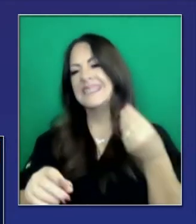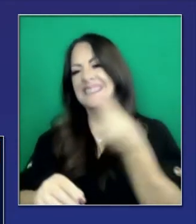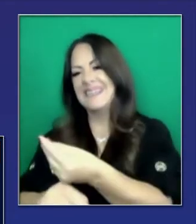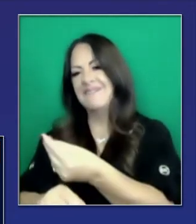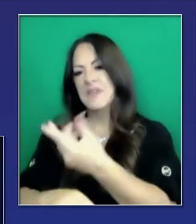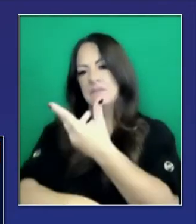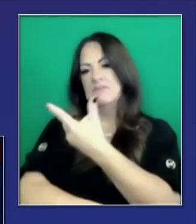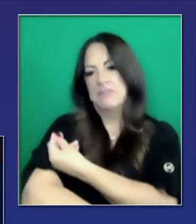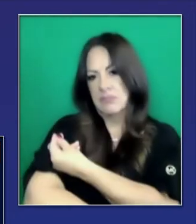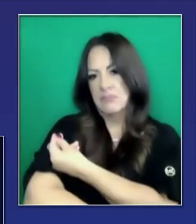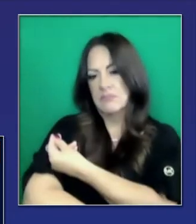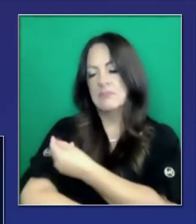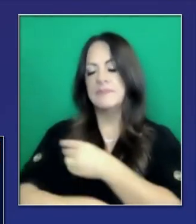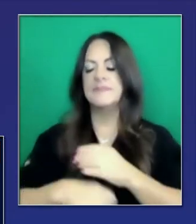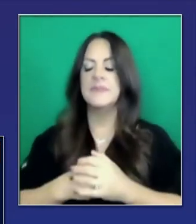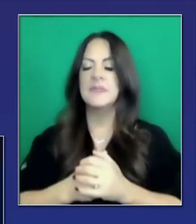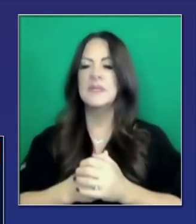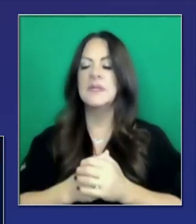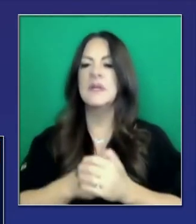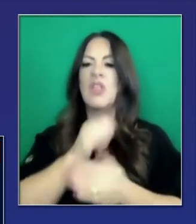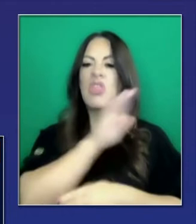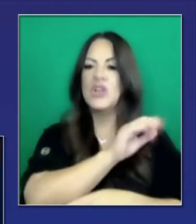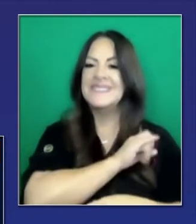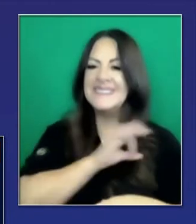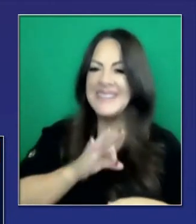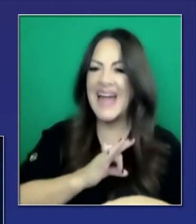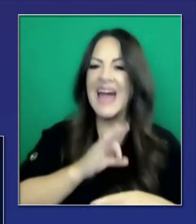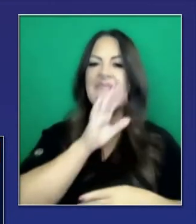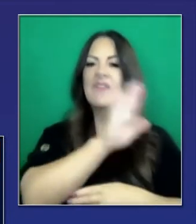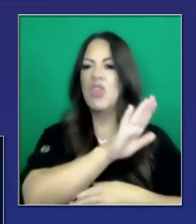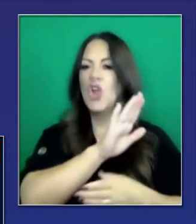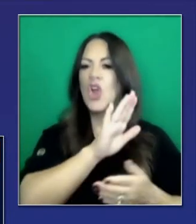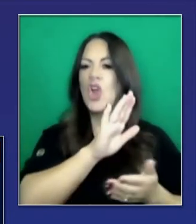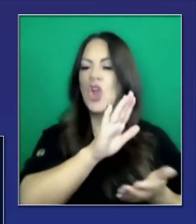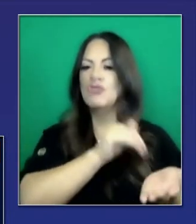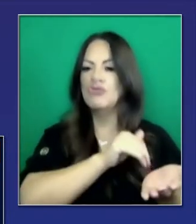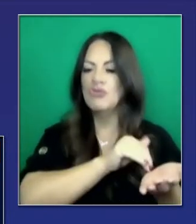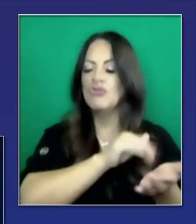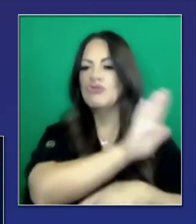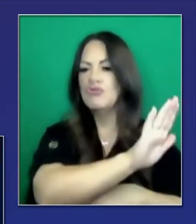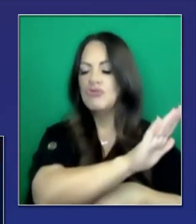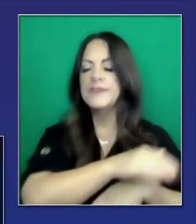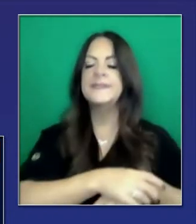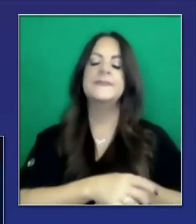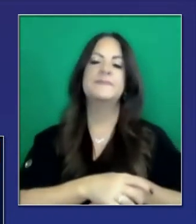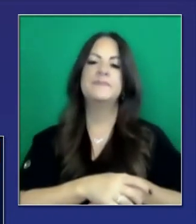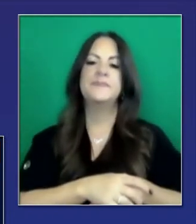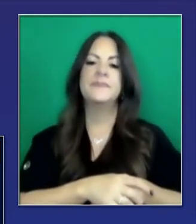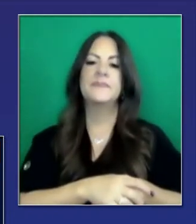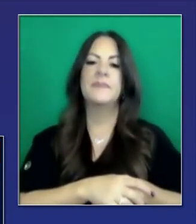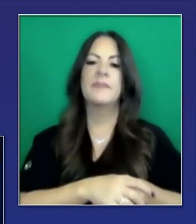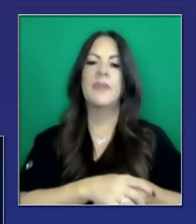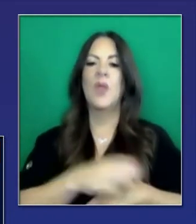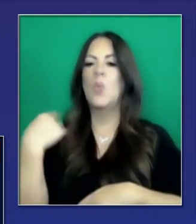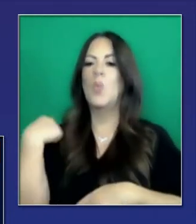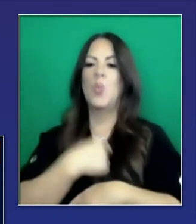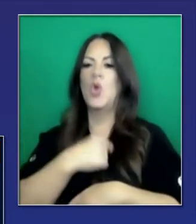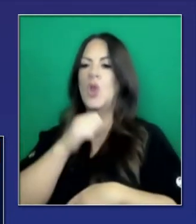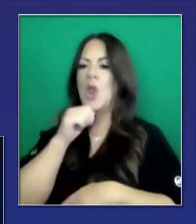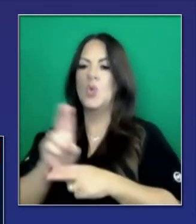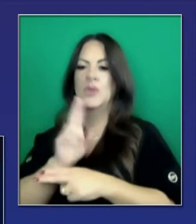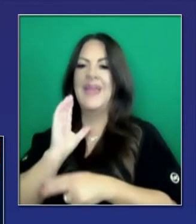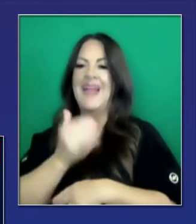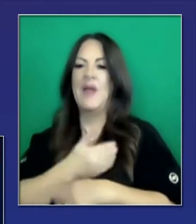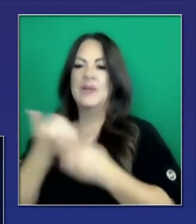los suministros. Eso todo es parte de ellos. Para explicar esta transparencia, no estamos usando